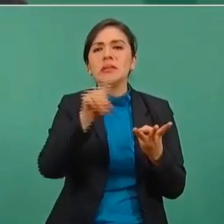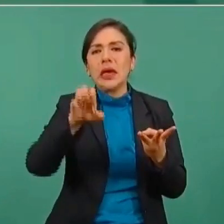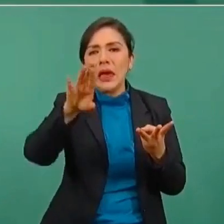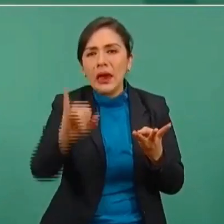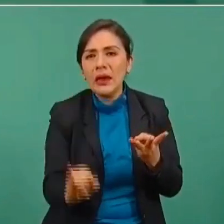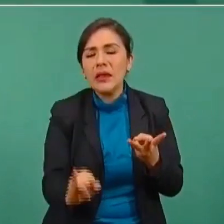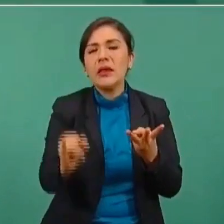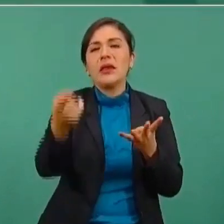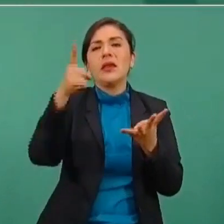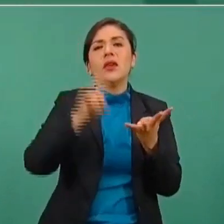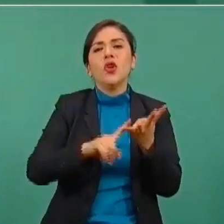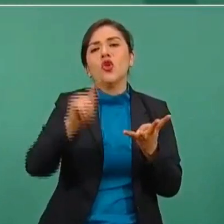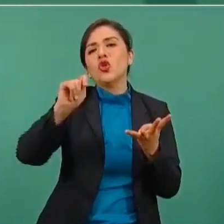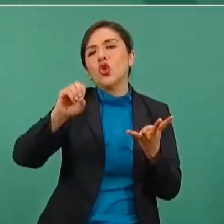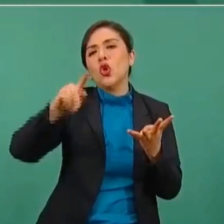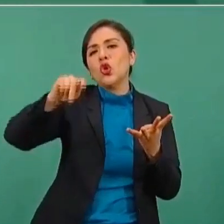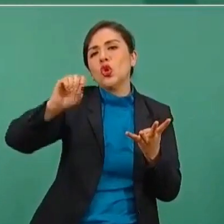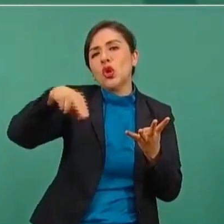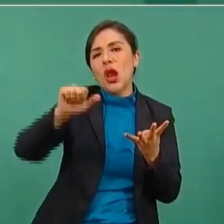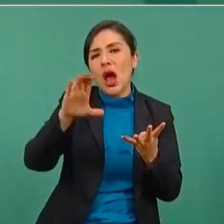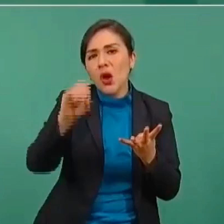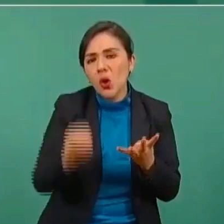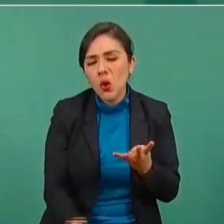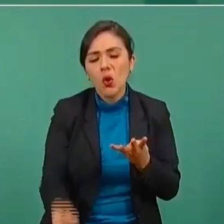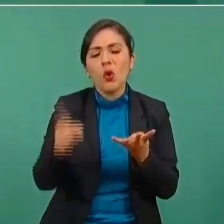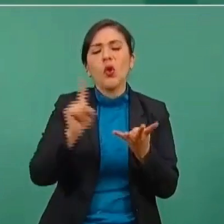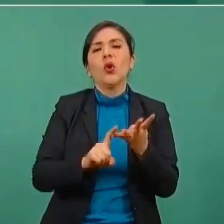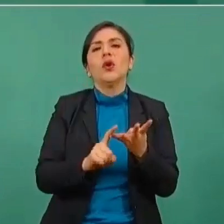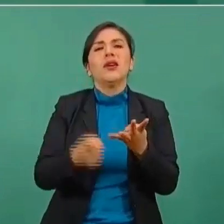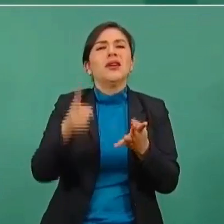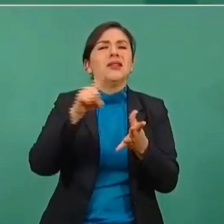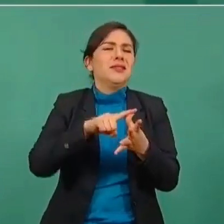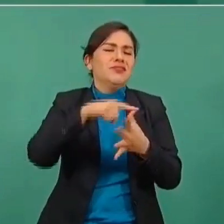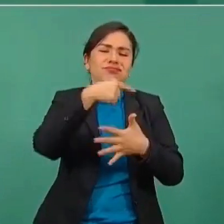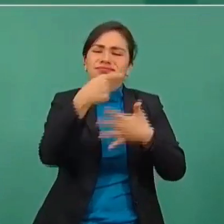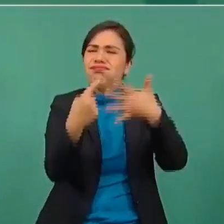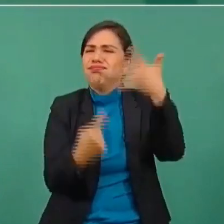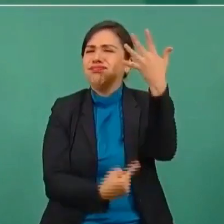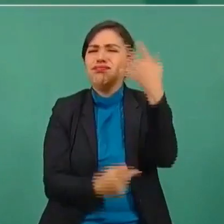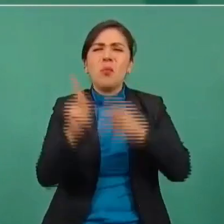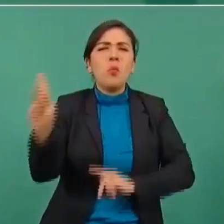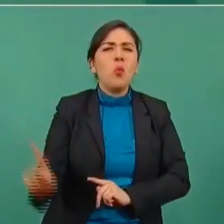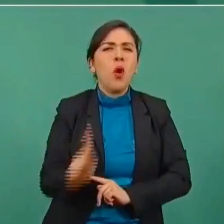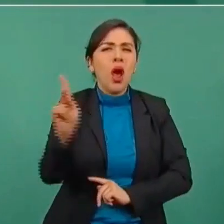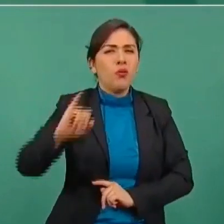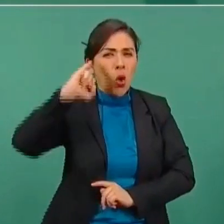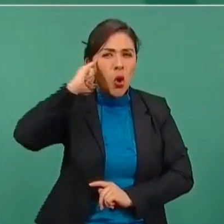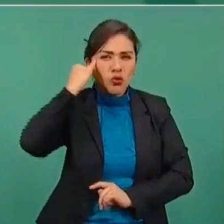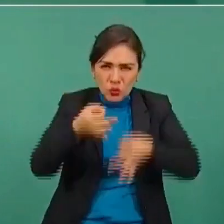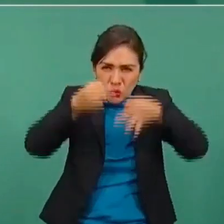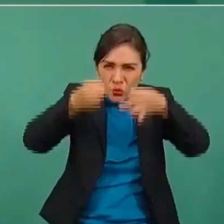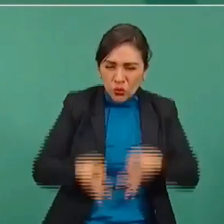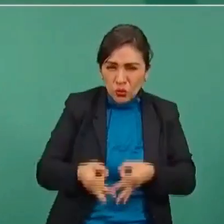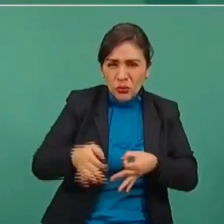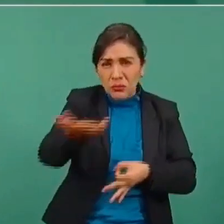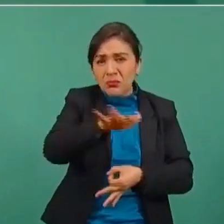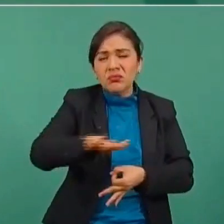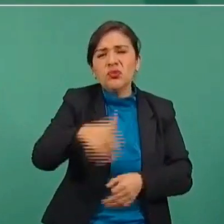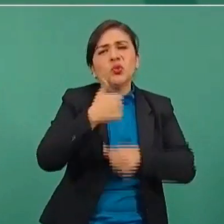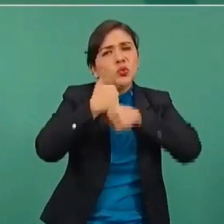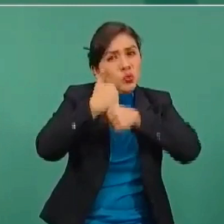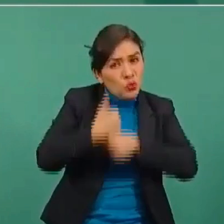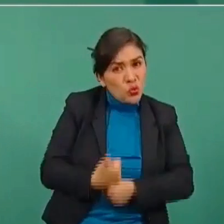y a los totonacos y a todos los pueblos originarios que padecieron de la